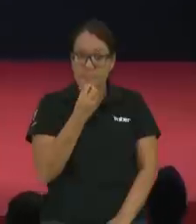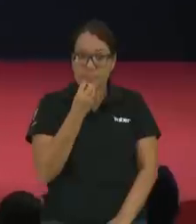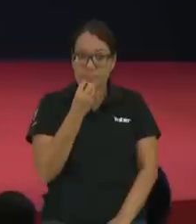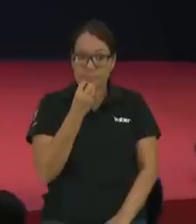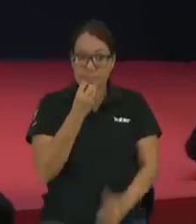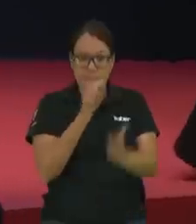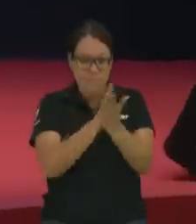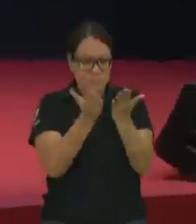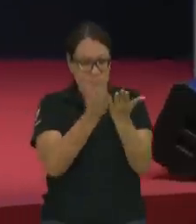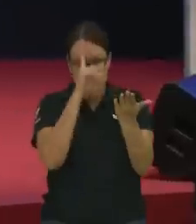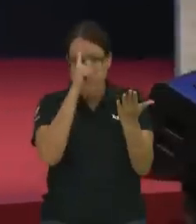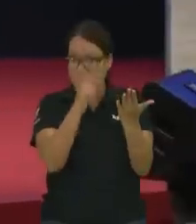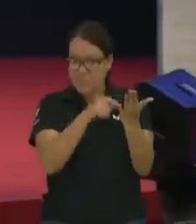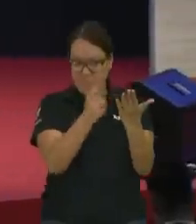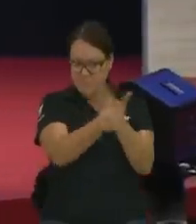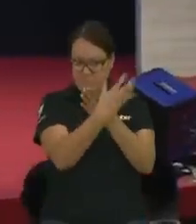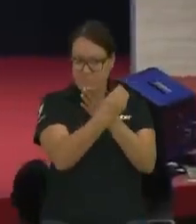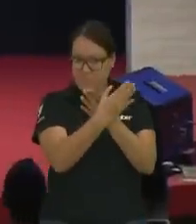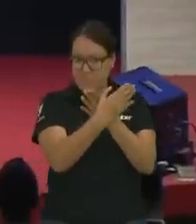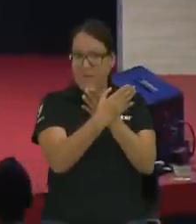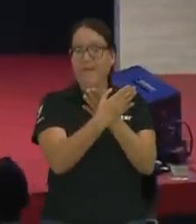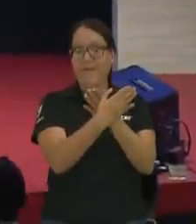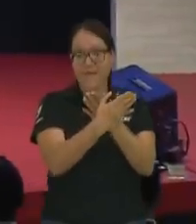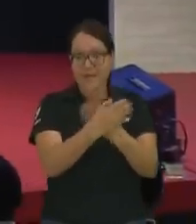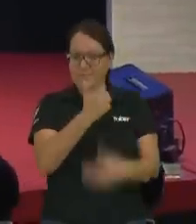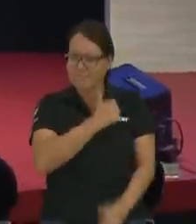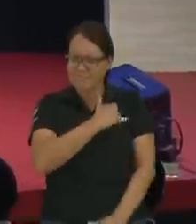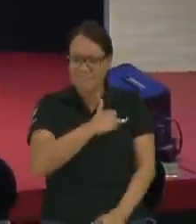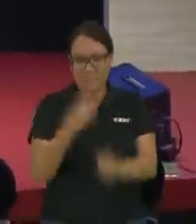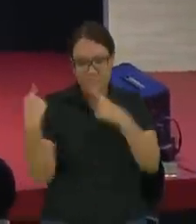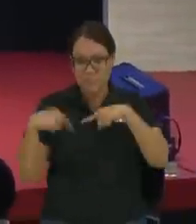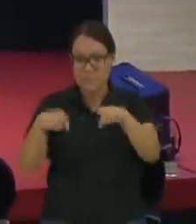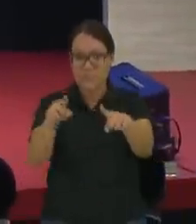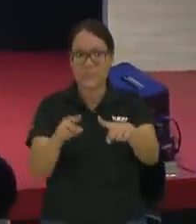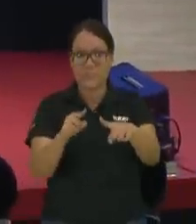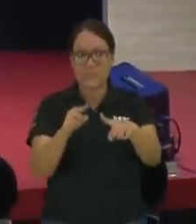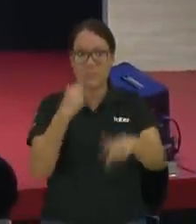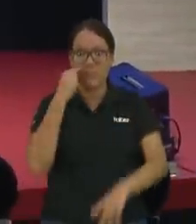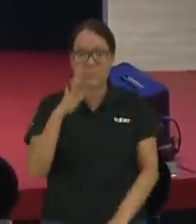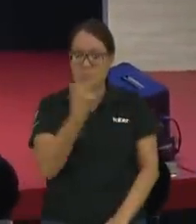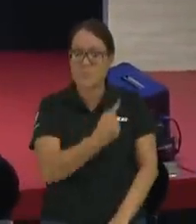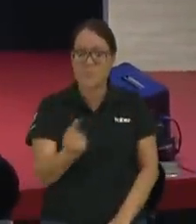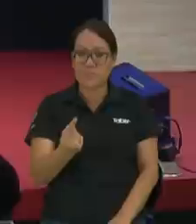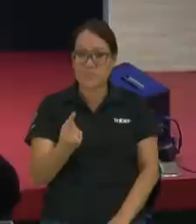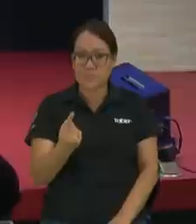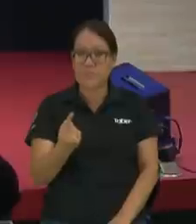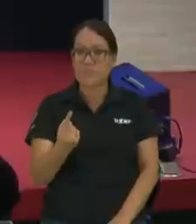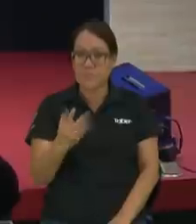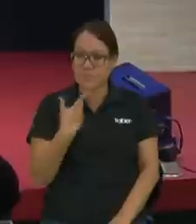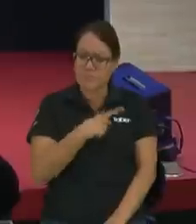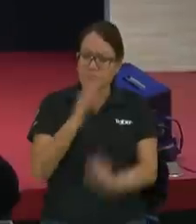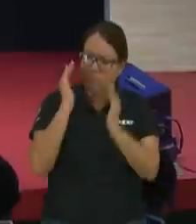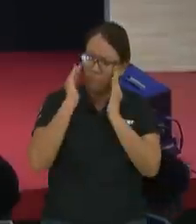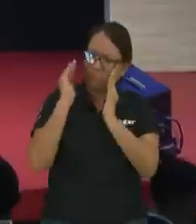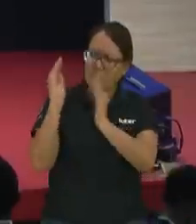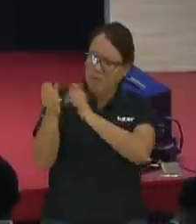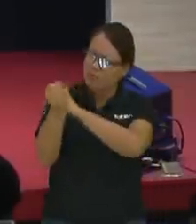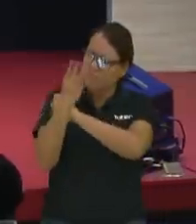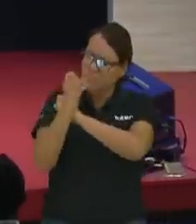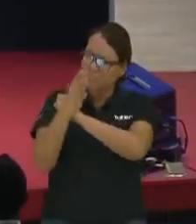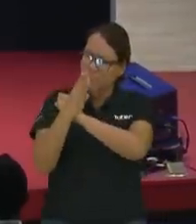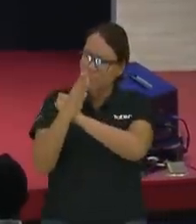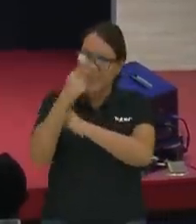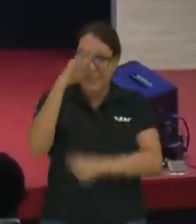consejos sabios son perdurables. Una persona que escucha consejo según